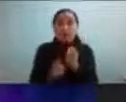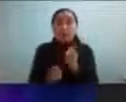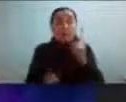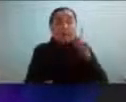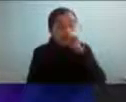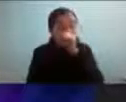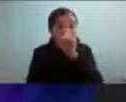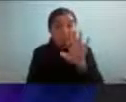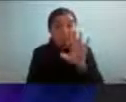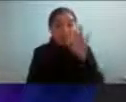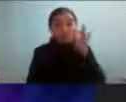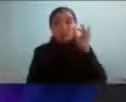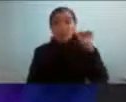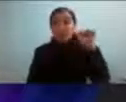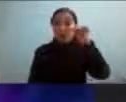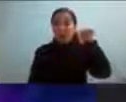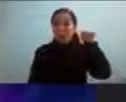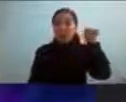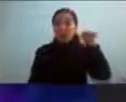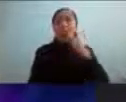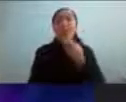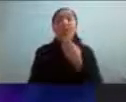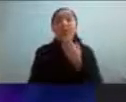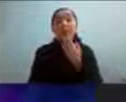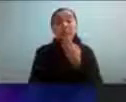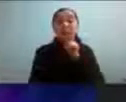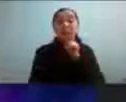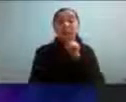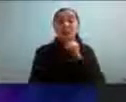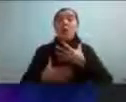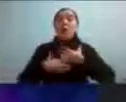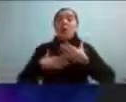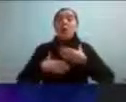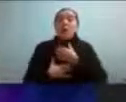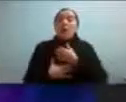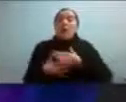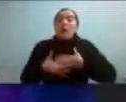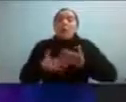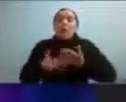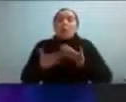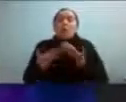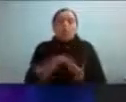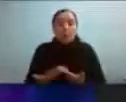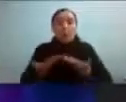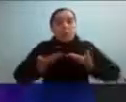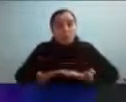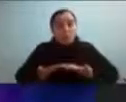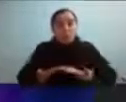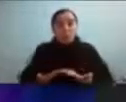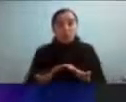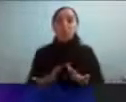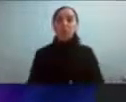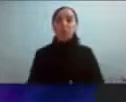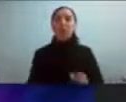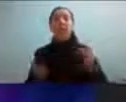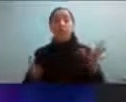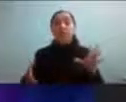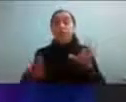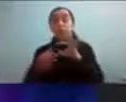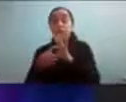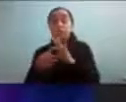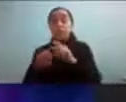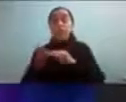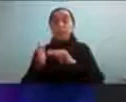acceso al diagnóstico también tiene un costo emocional y un impacto importante que puede traducirse en distintos trastornos del estado de ánimo y